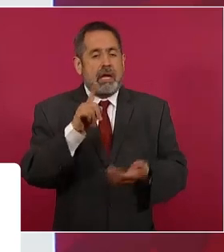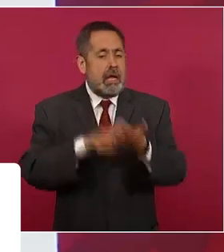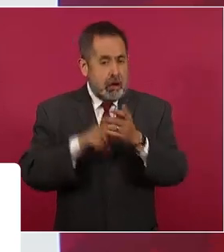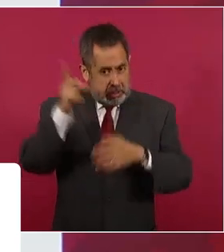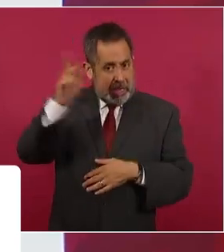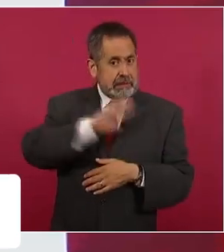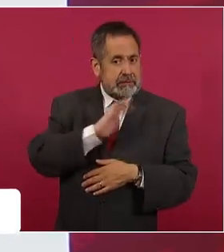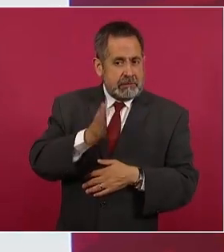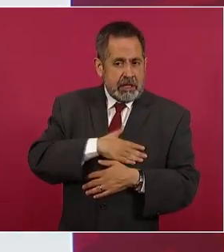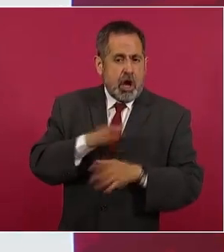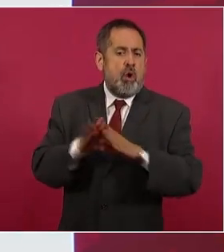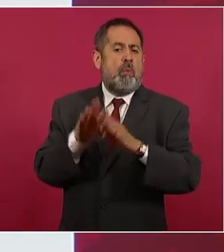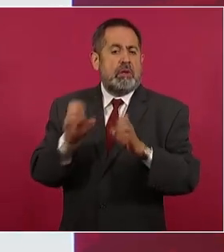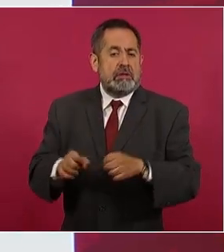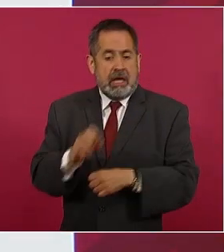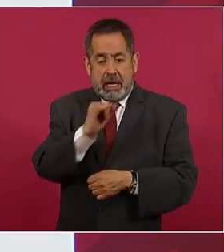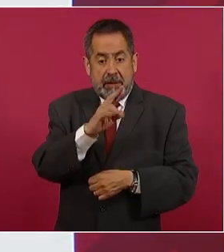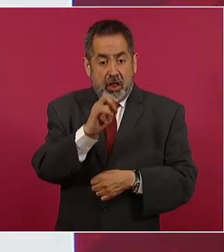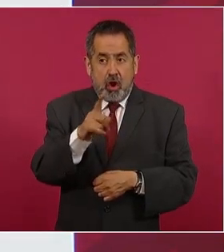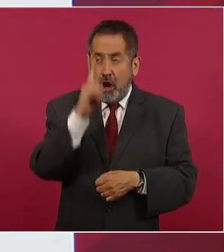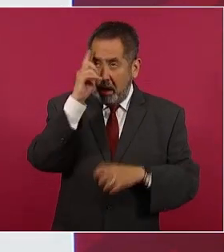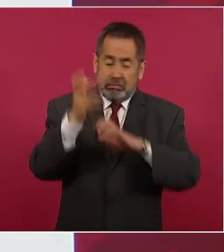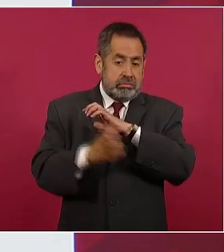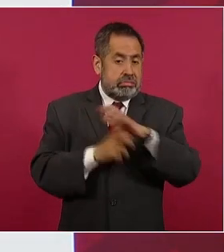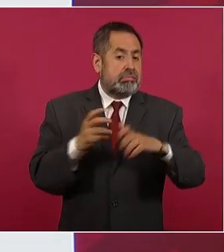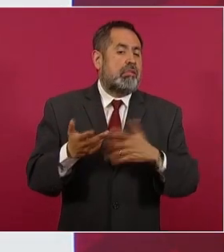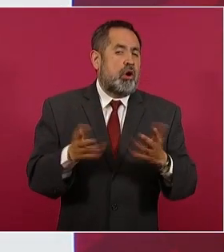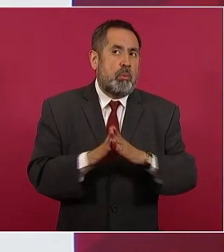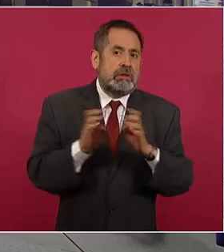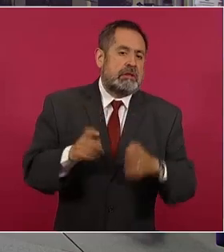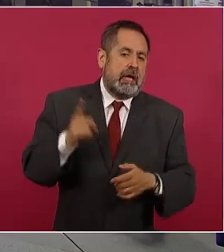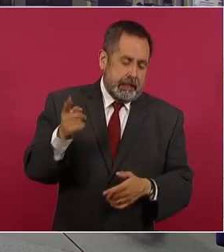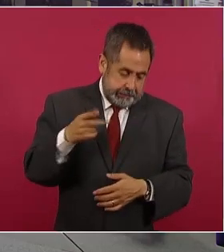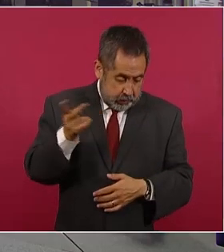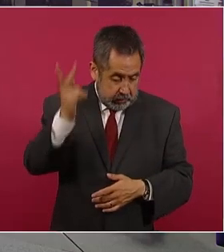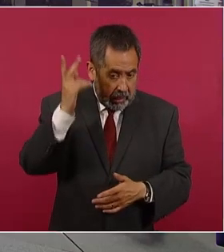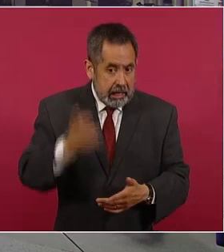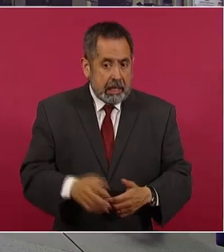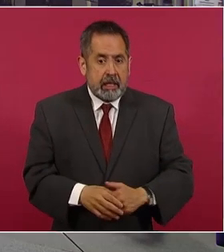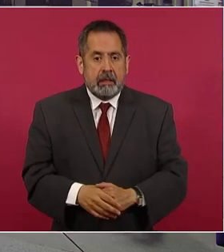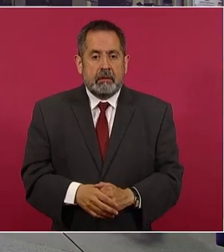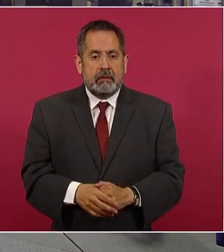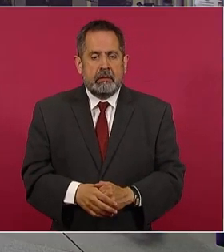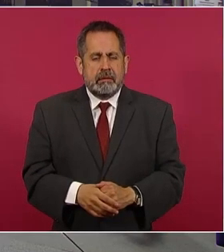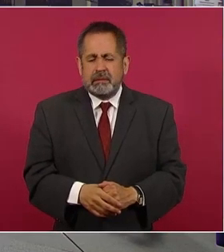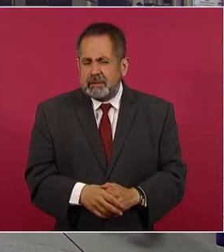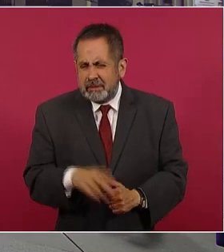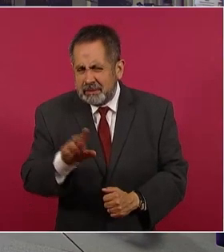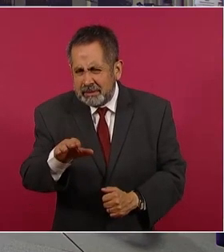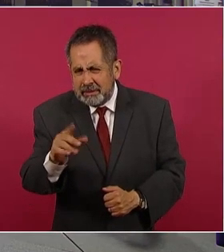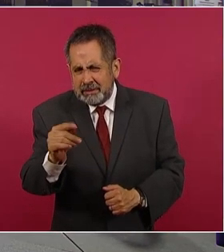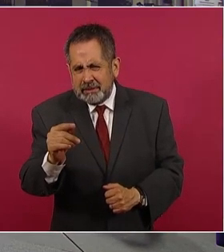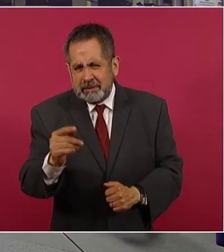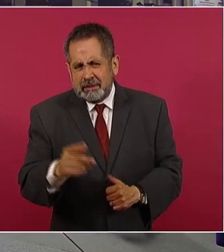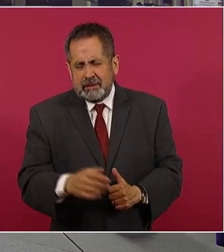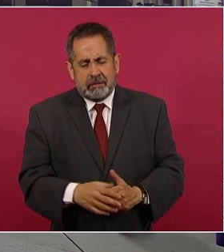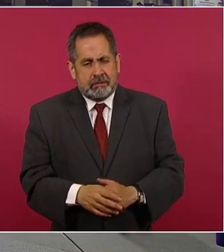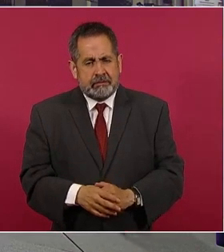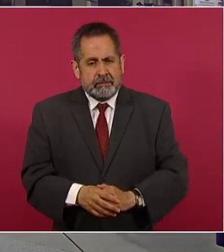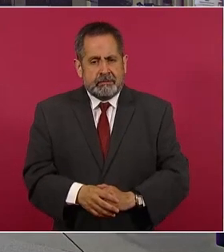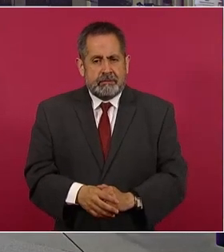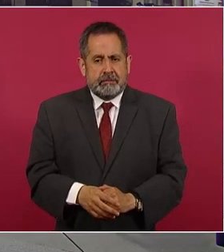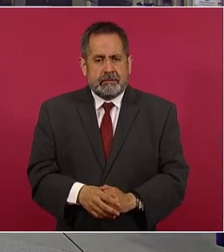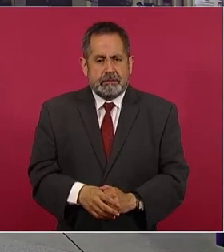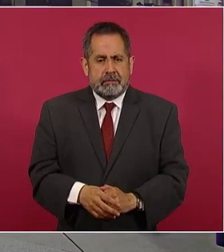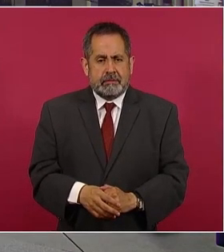Iberdrola. ¿Será que se miedo de llamar a las cosas por su nombre? ¿Quién? ¿Será que se tiene miedo de llamar a las cosas